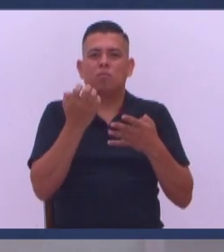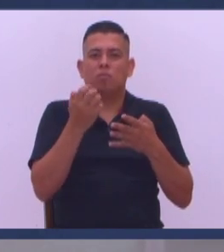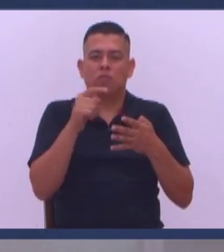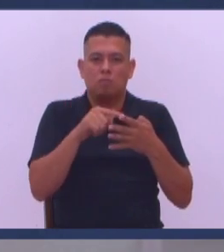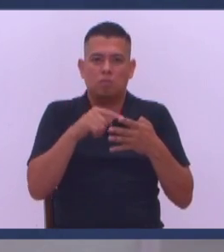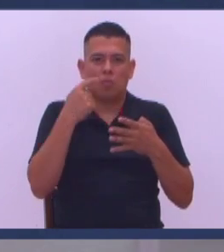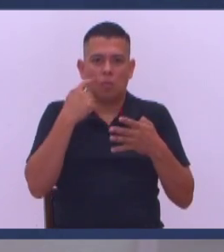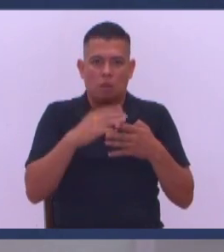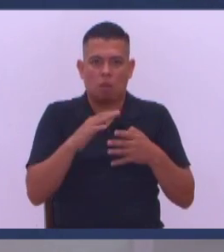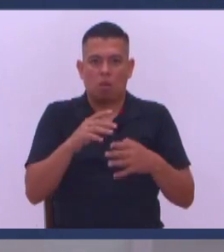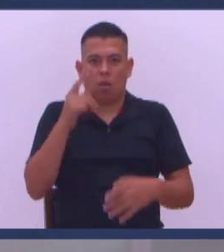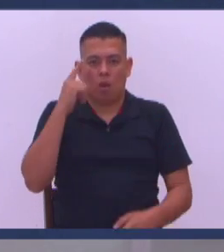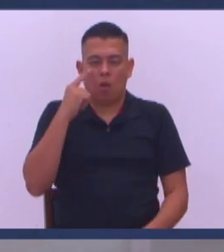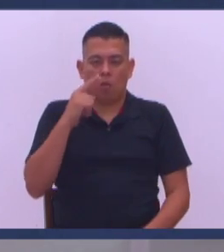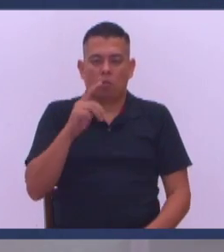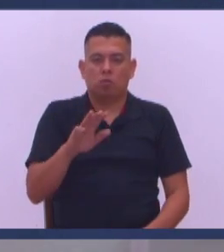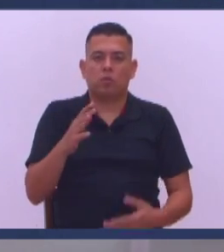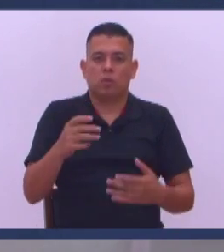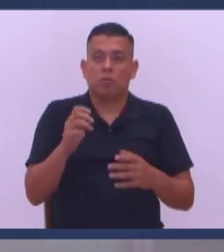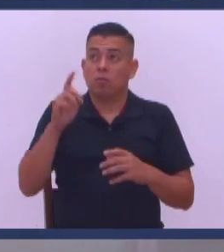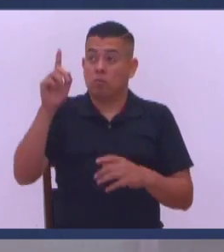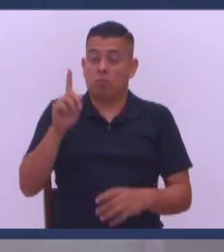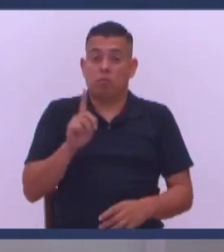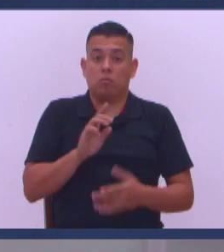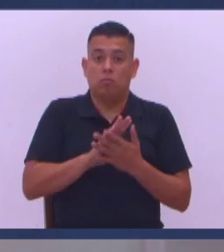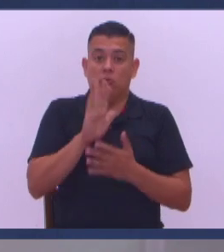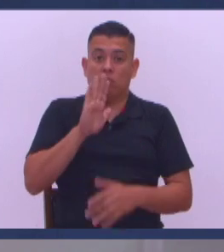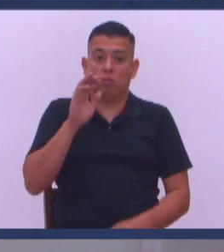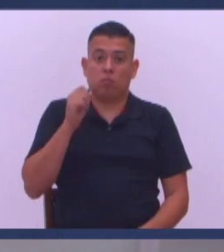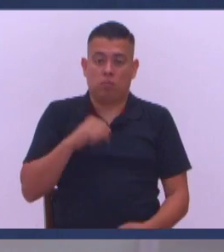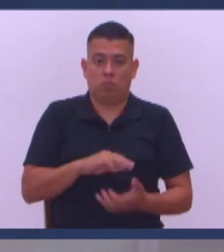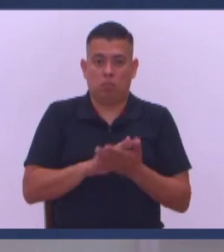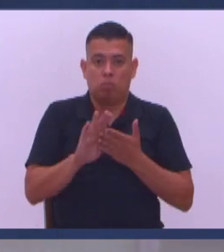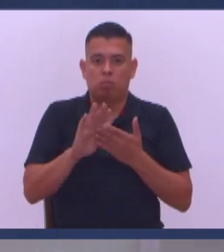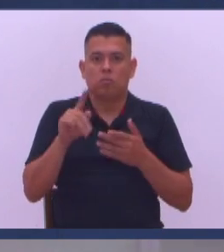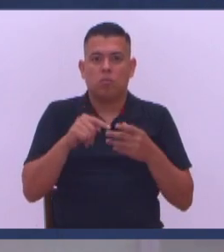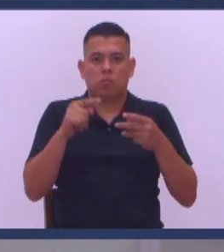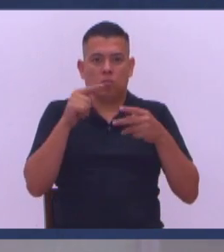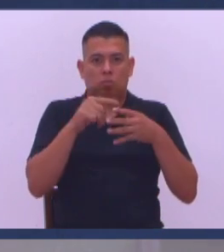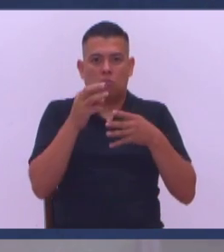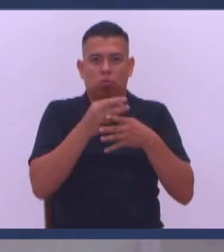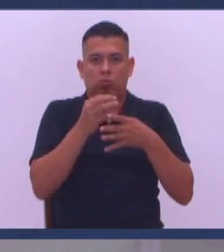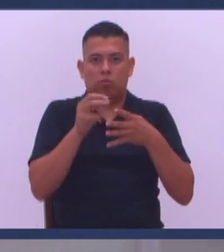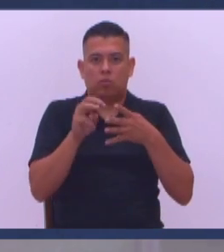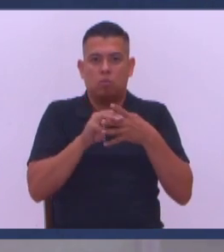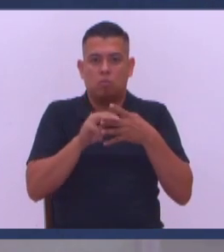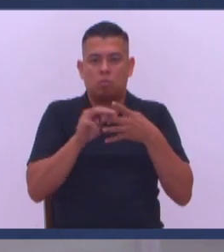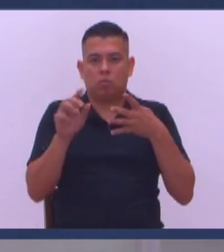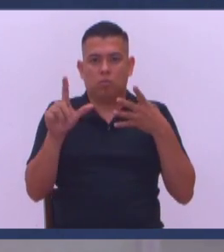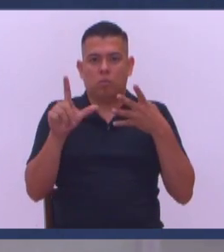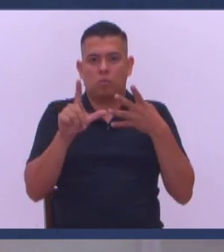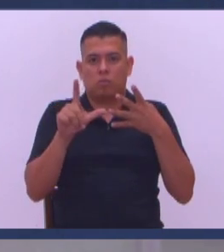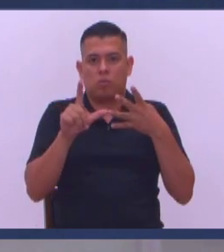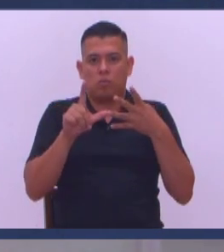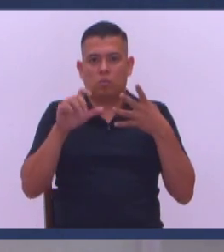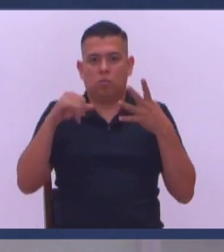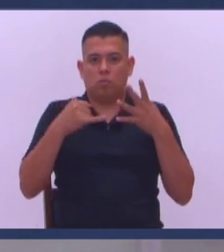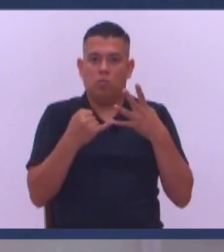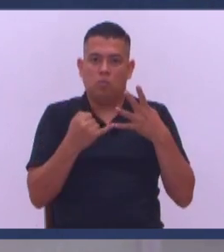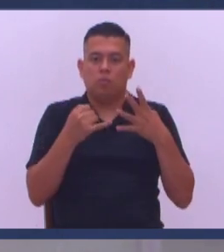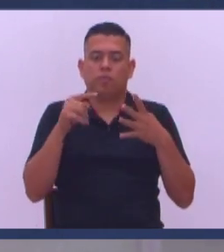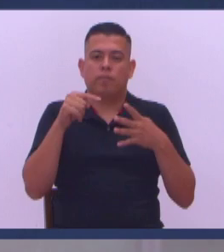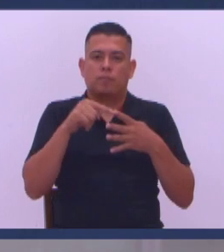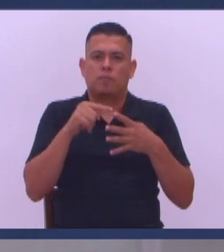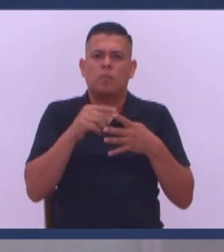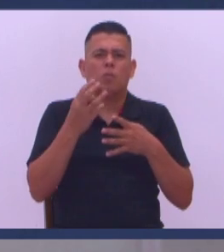Evangelio es Según su cosmovisión, inspirados por el Espíritu Santo Y ellos son Mateo, Marcos, Lucas